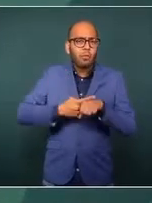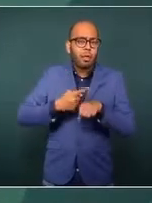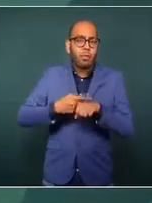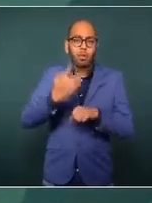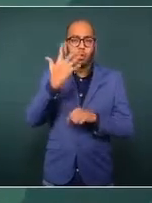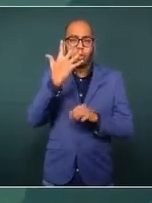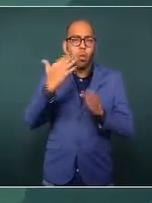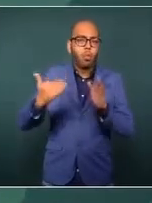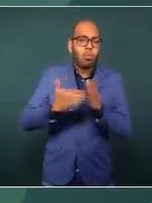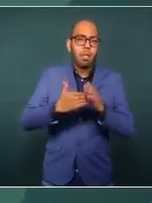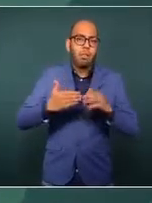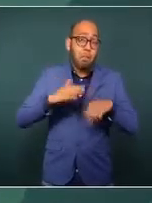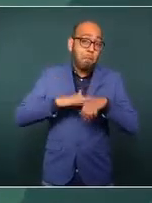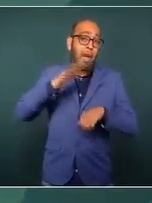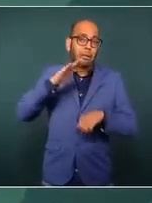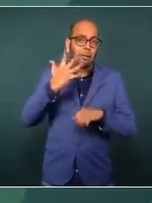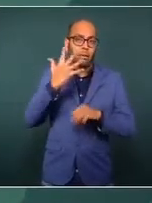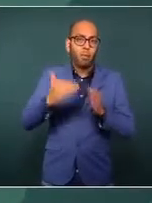contagiados